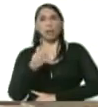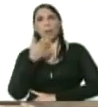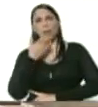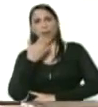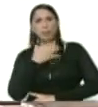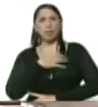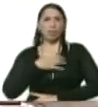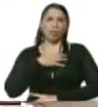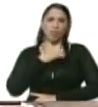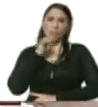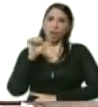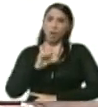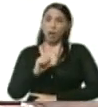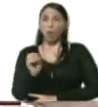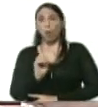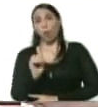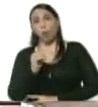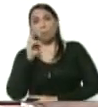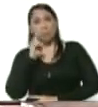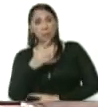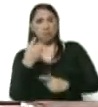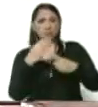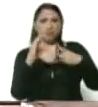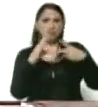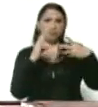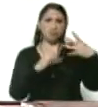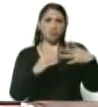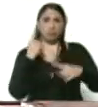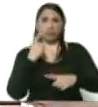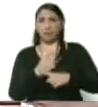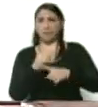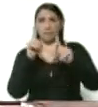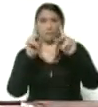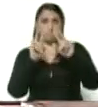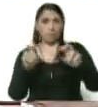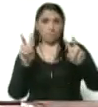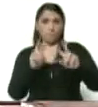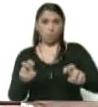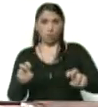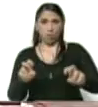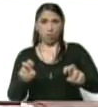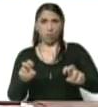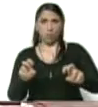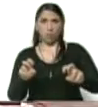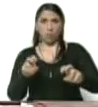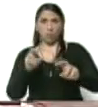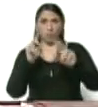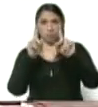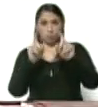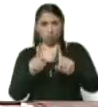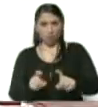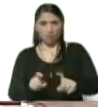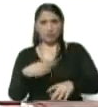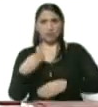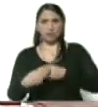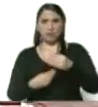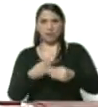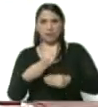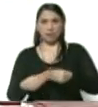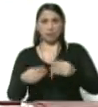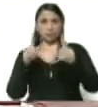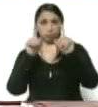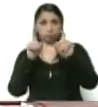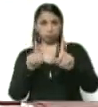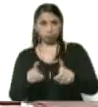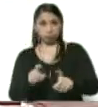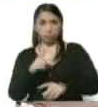o vemos otro tipo de caracterización que amerite la prueba molecular, se le aplica. En este caso, la prueba molecular,